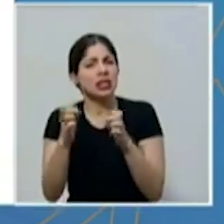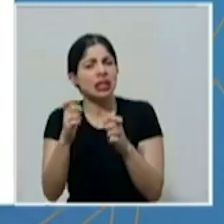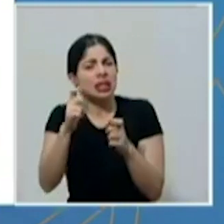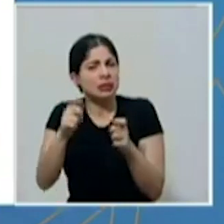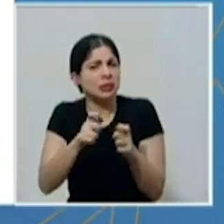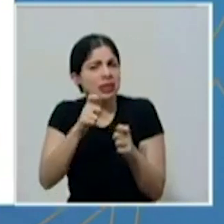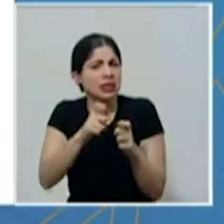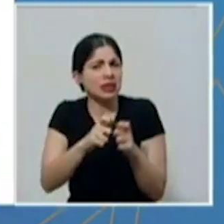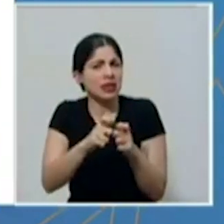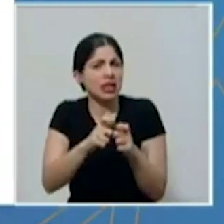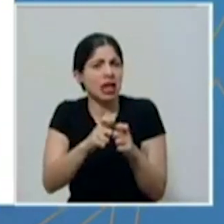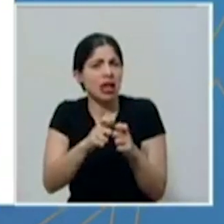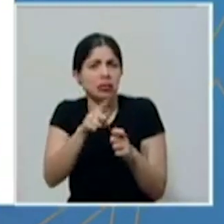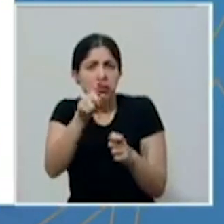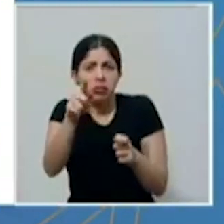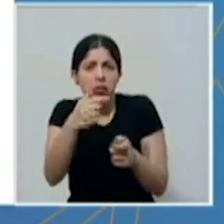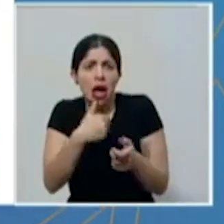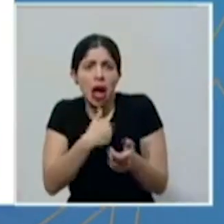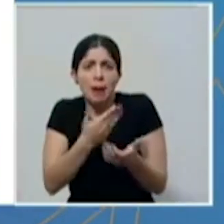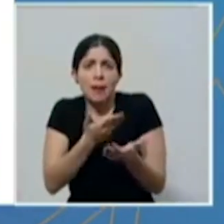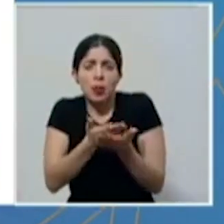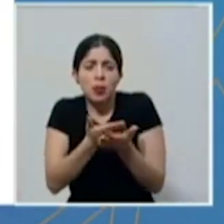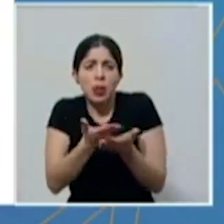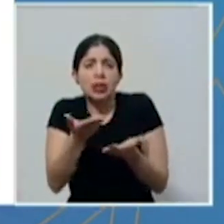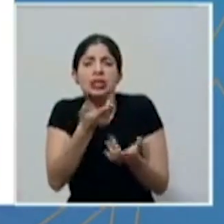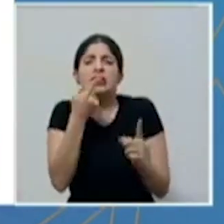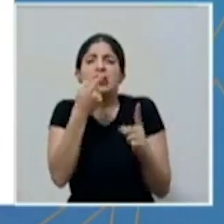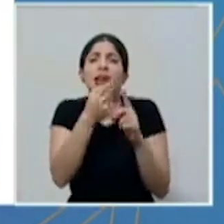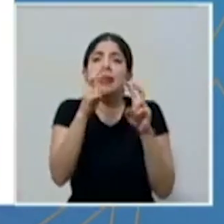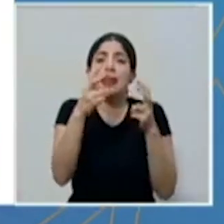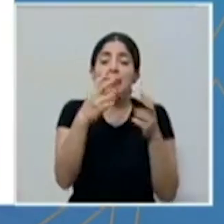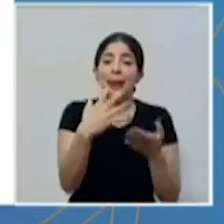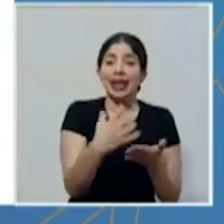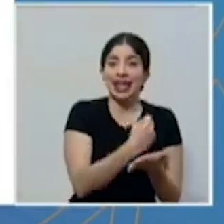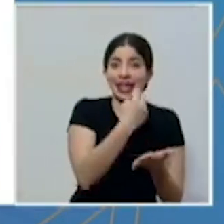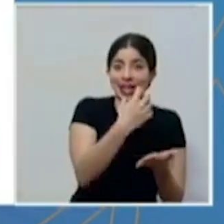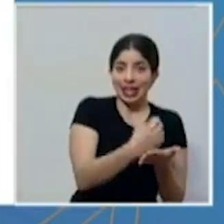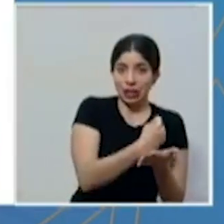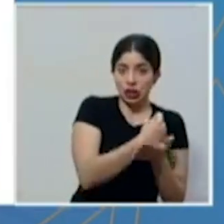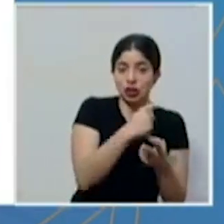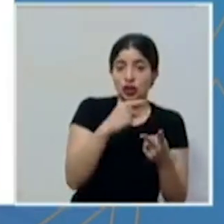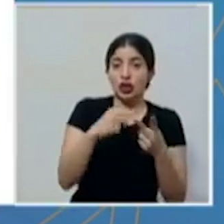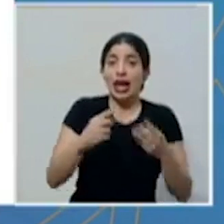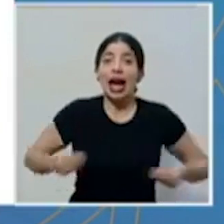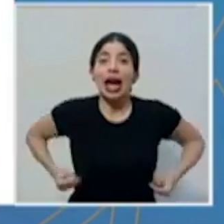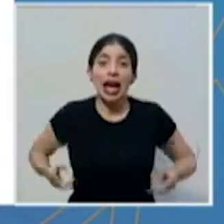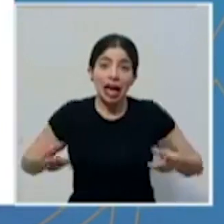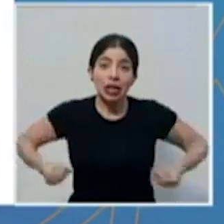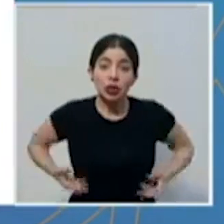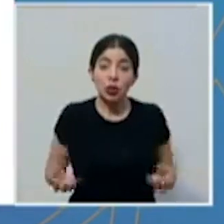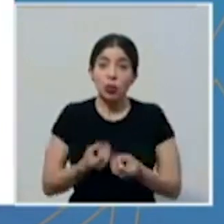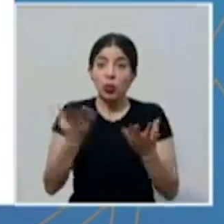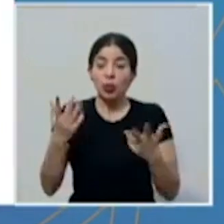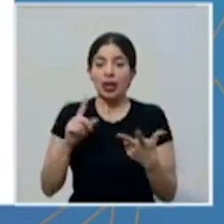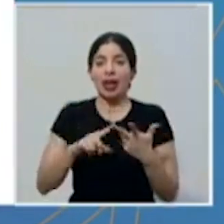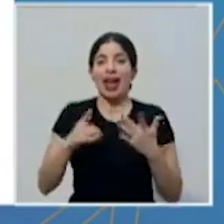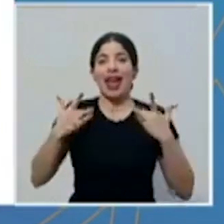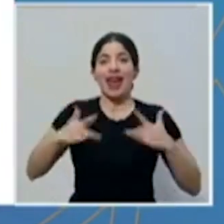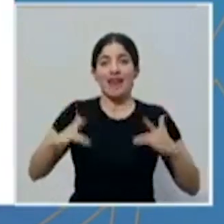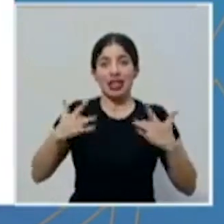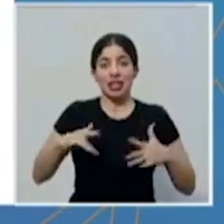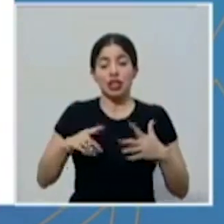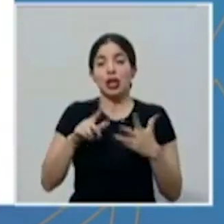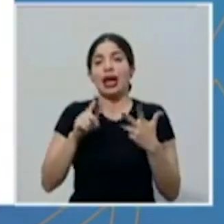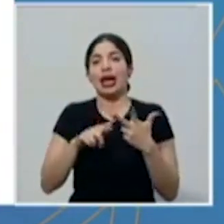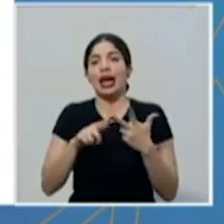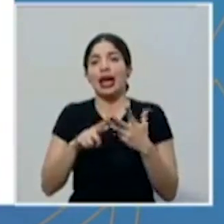pueden proponernos en materia de ingresos, gasto público, evasión y